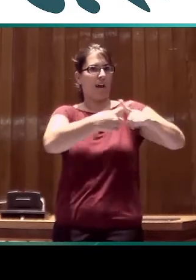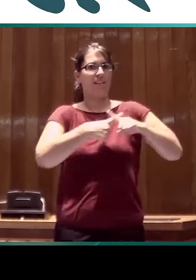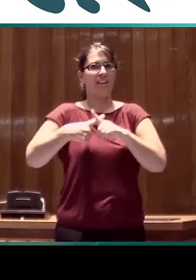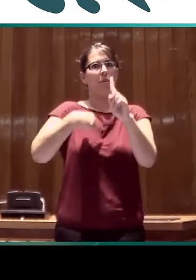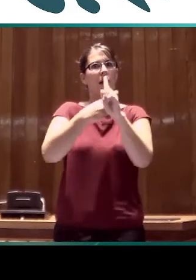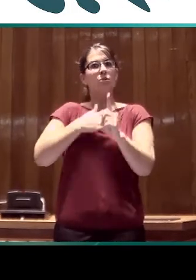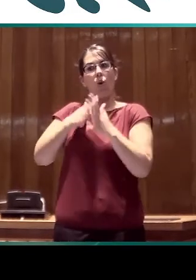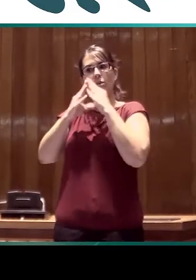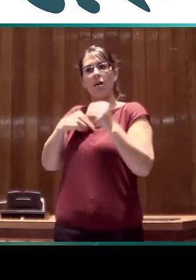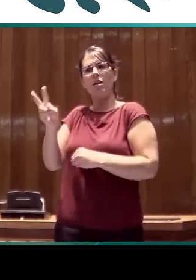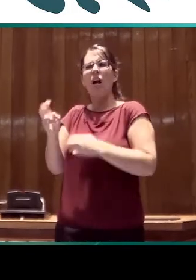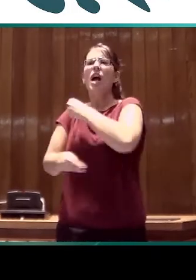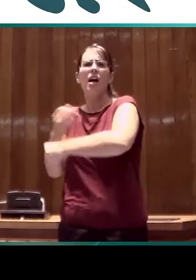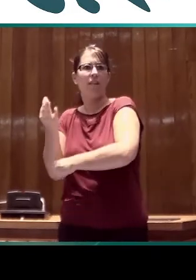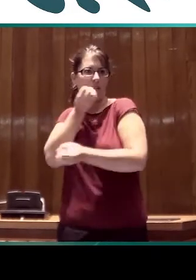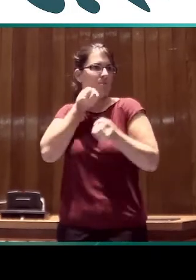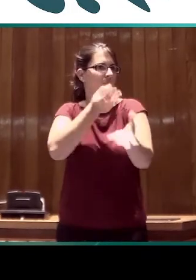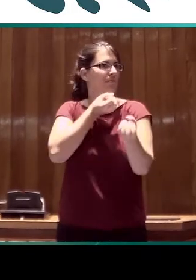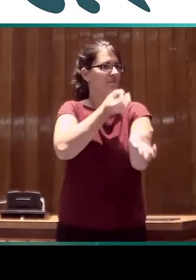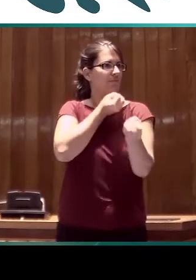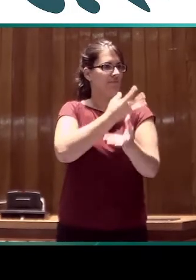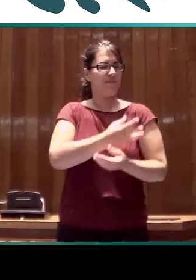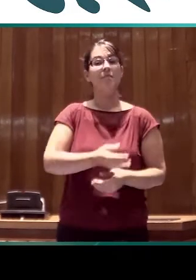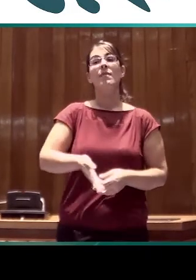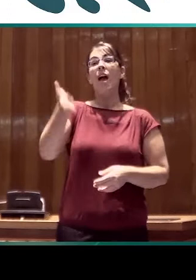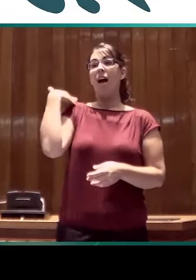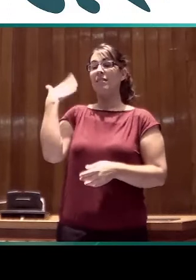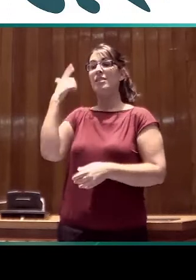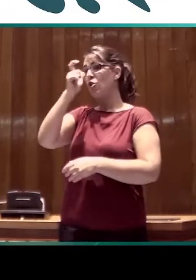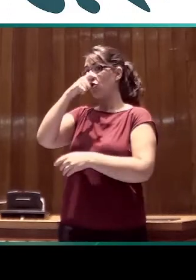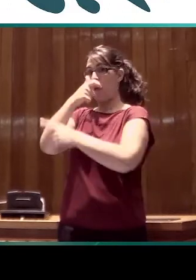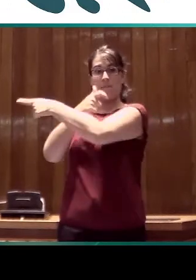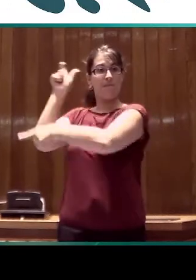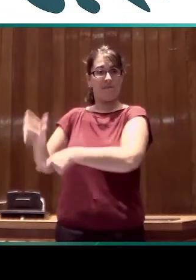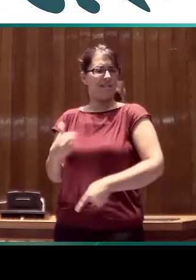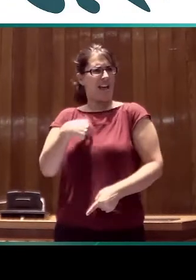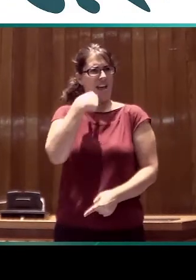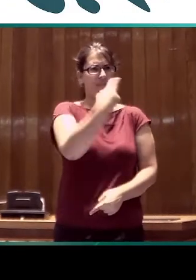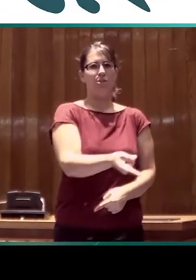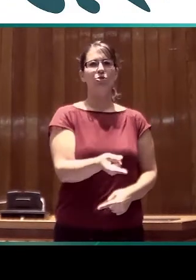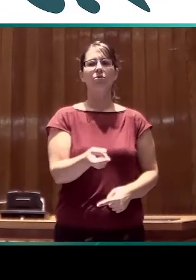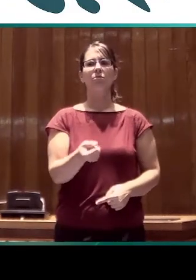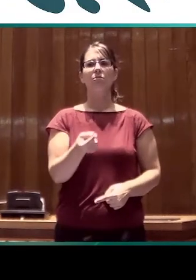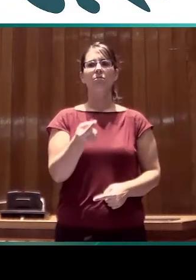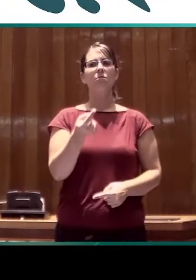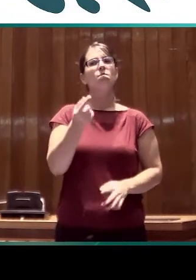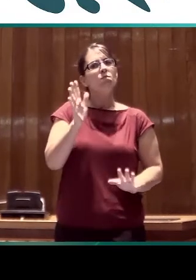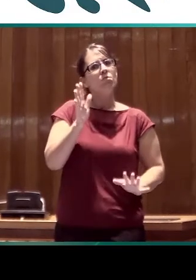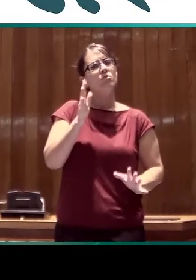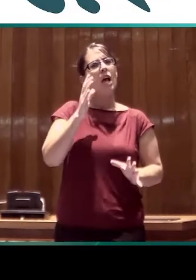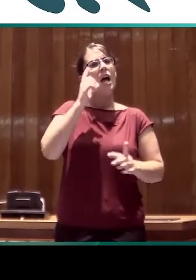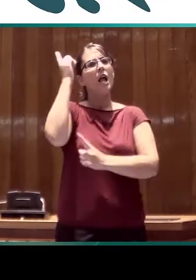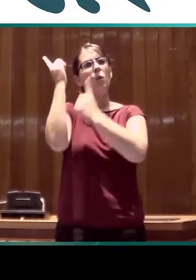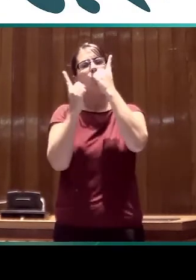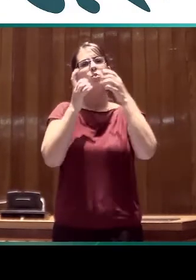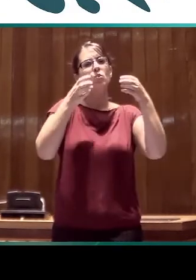Universidad de Valladolid. ya decía antes, Josep, que había algunos grupos que tenían